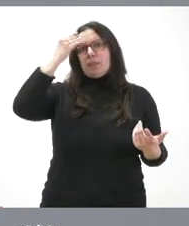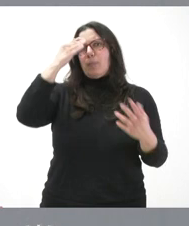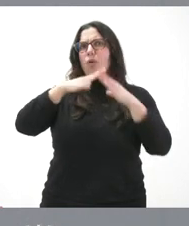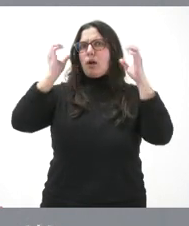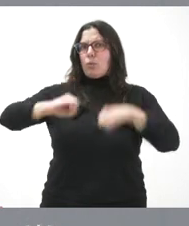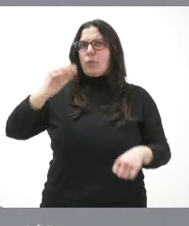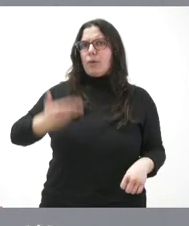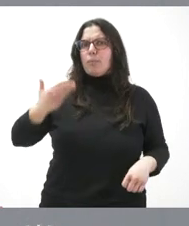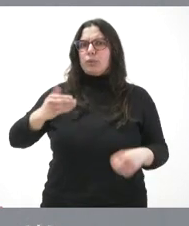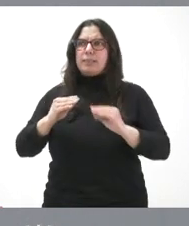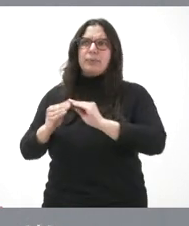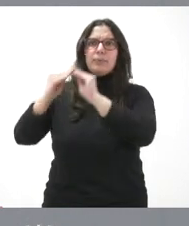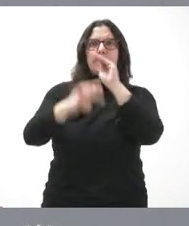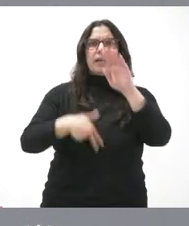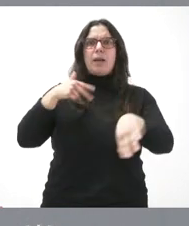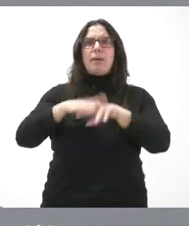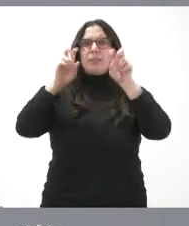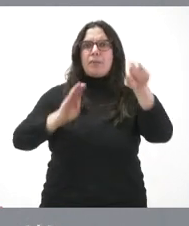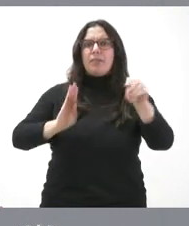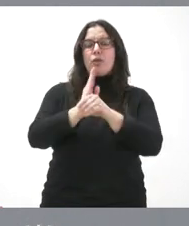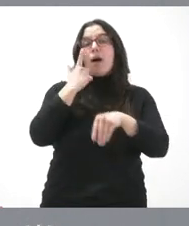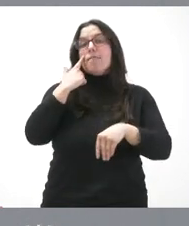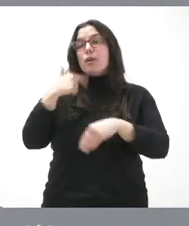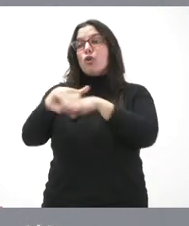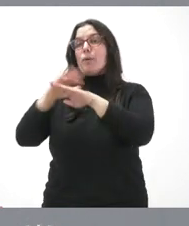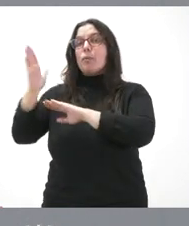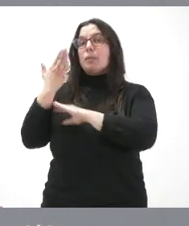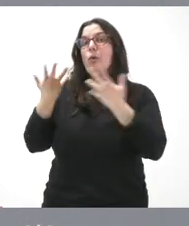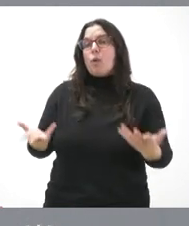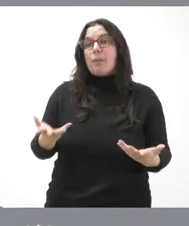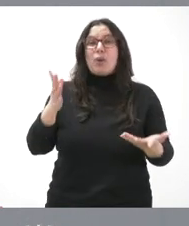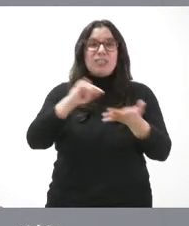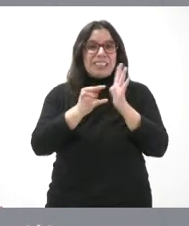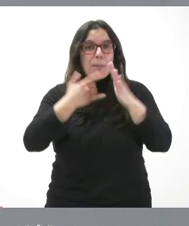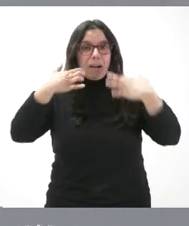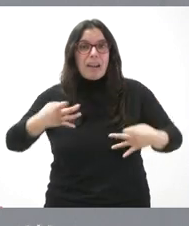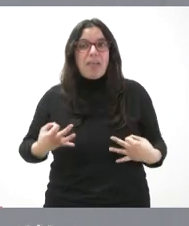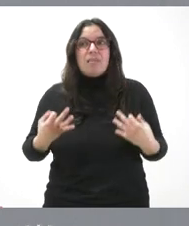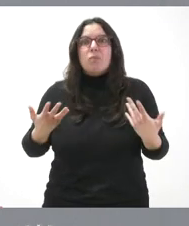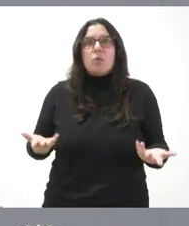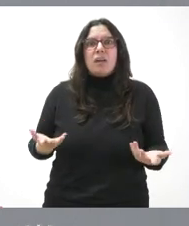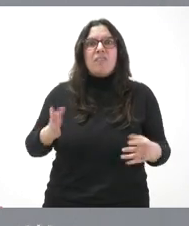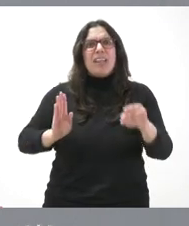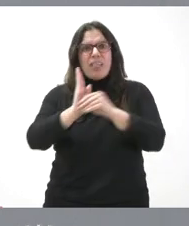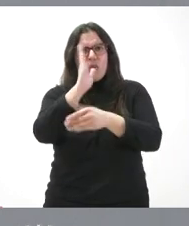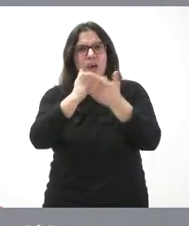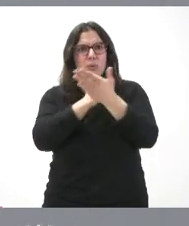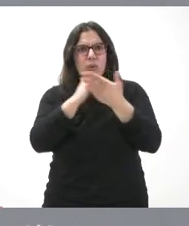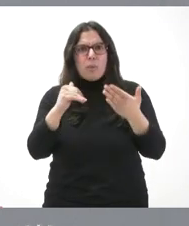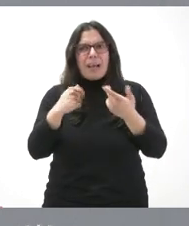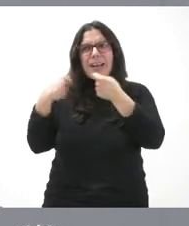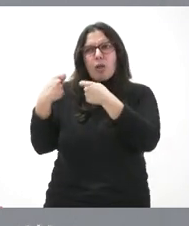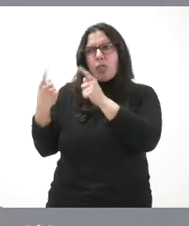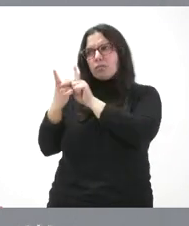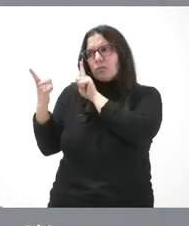materia de financiación. Vamos a ver qué es lo que nos puede proponer el Gobierno, pero no nos parece que el mecanismo sea que la financiación autónoma se negocie